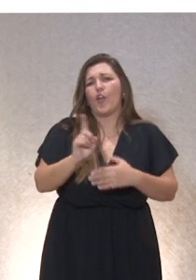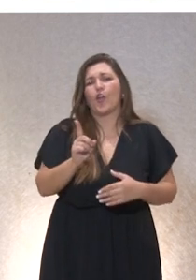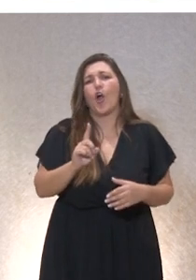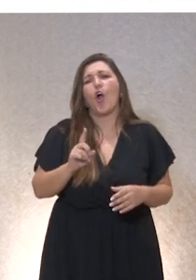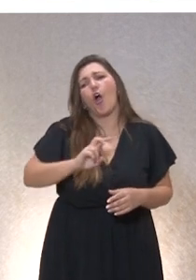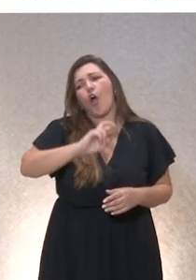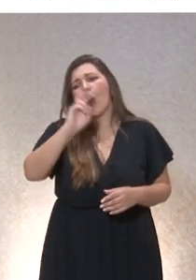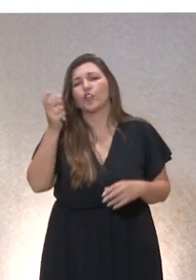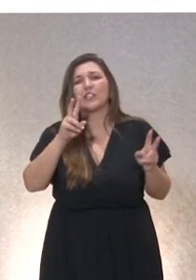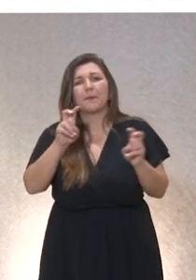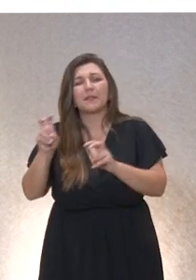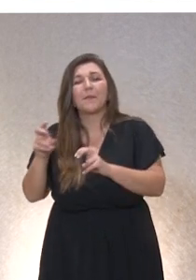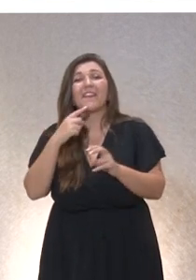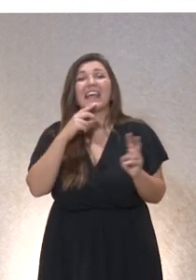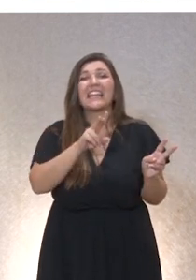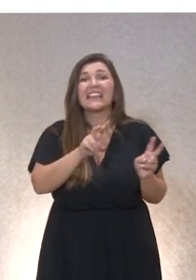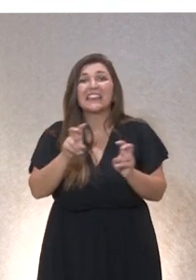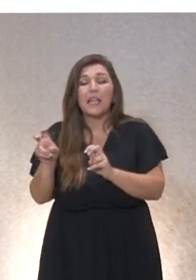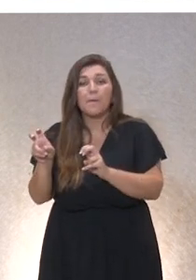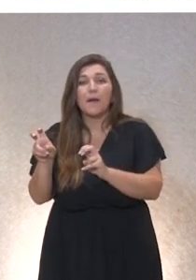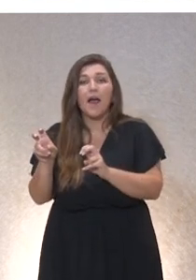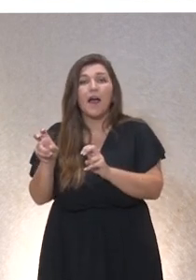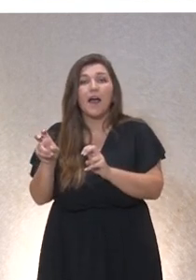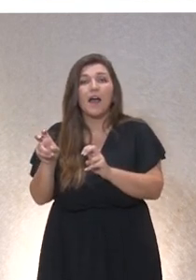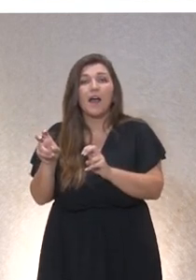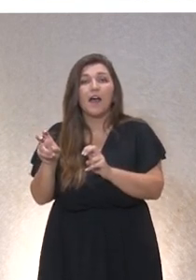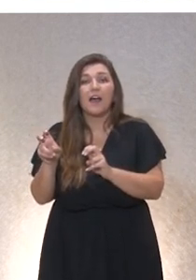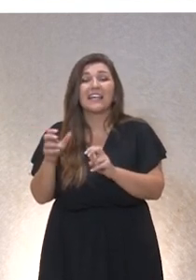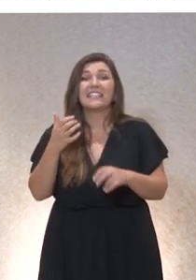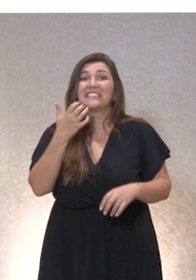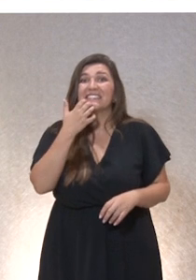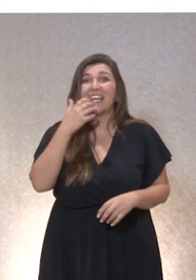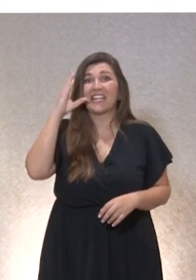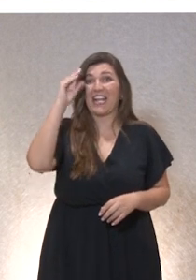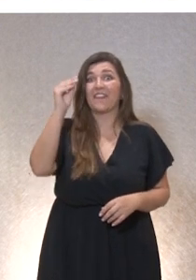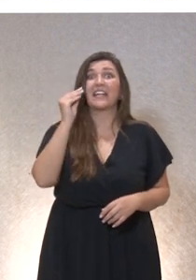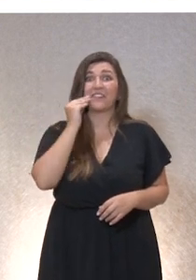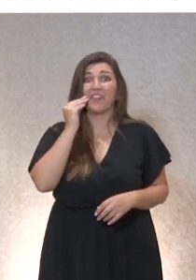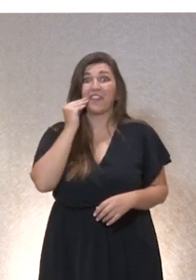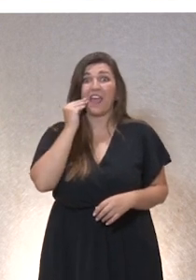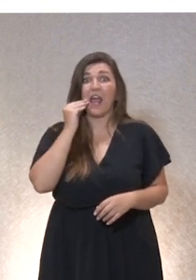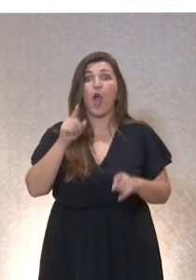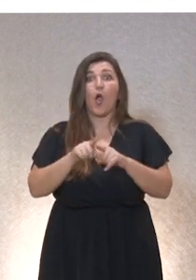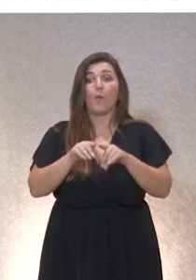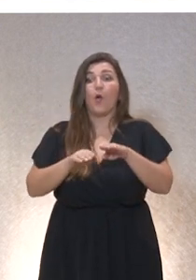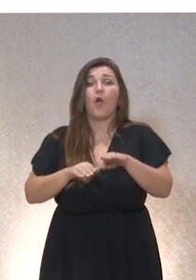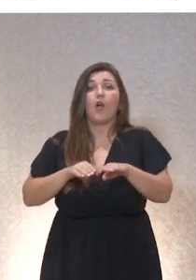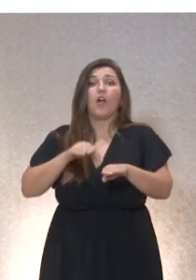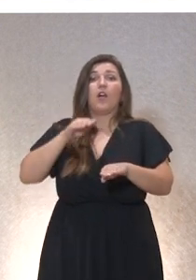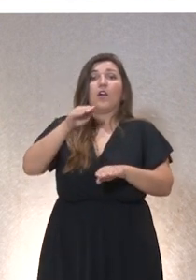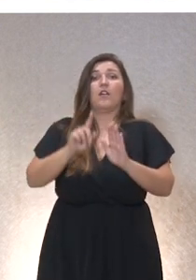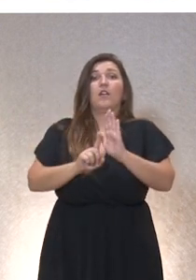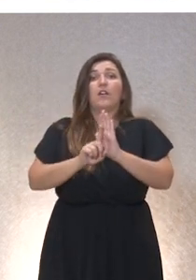en otros temas y es el tema de lo que podríamos llamar si la inteligencia artificial es un peldaño en la sociedad